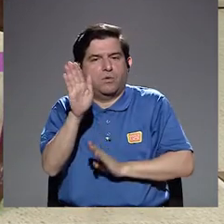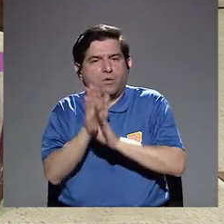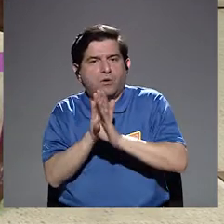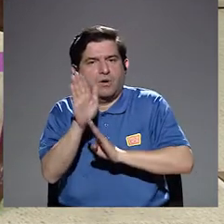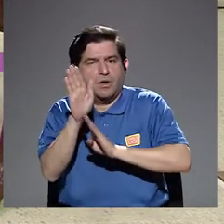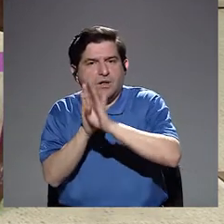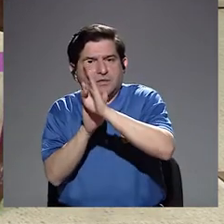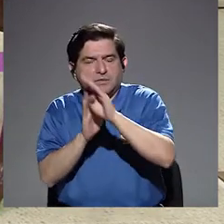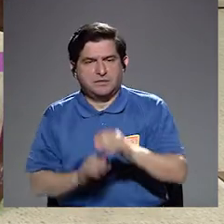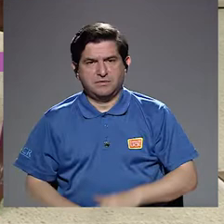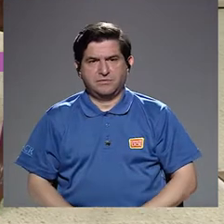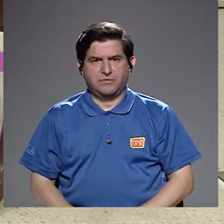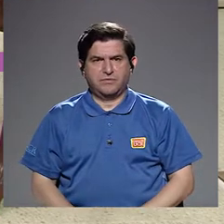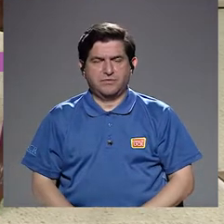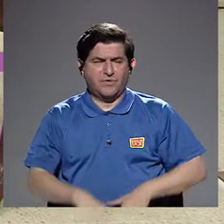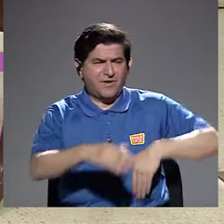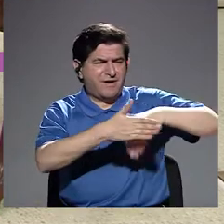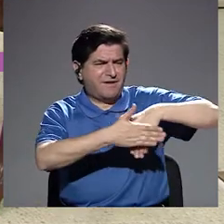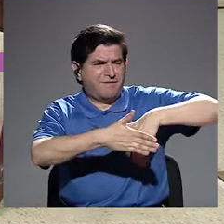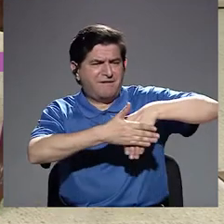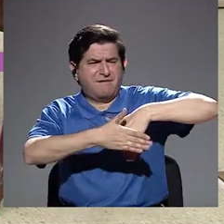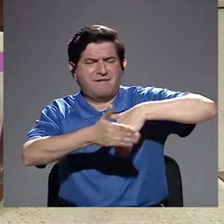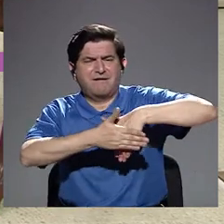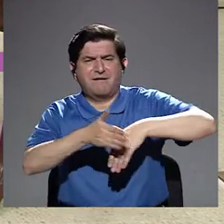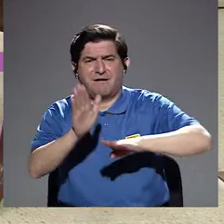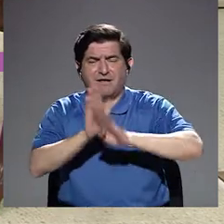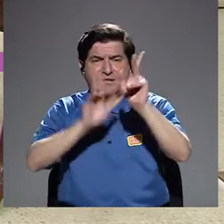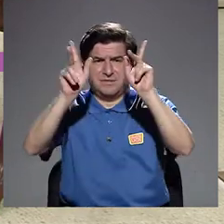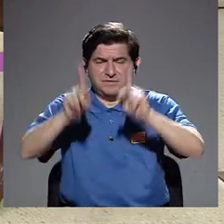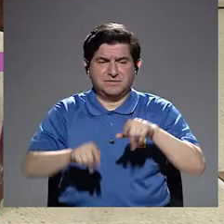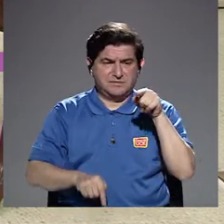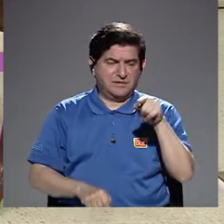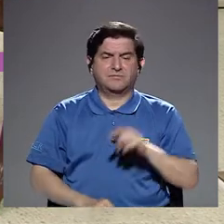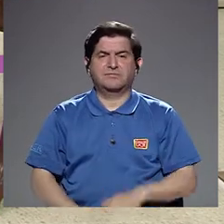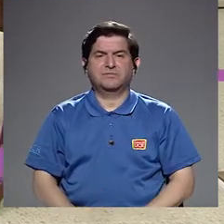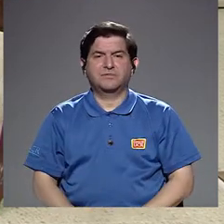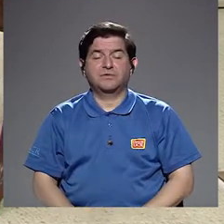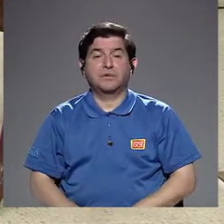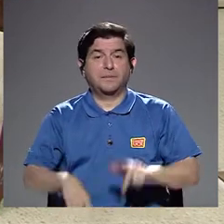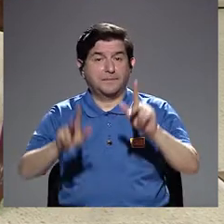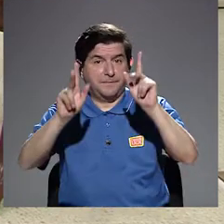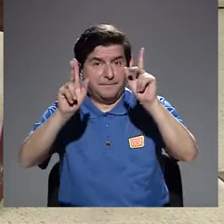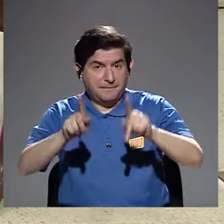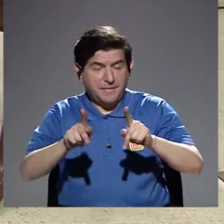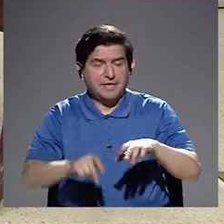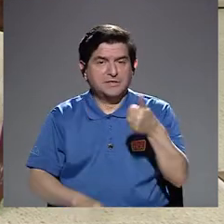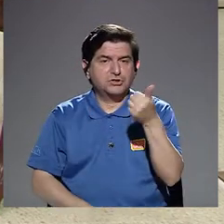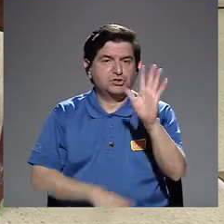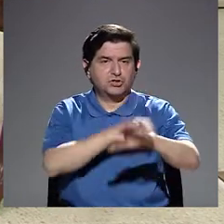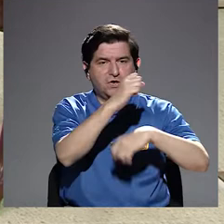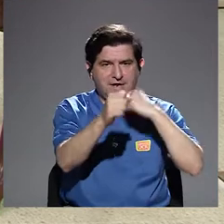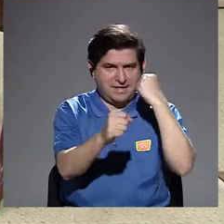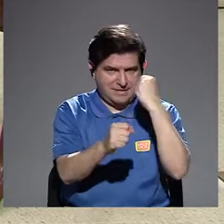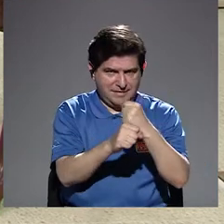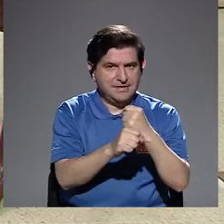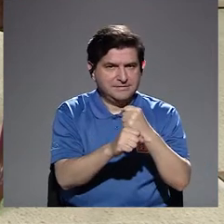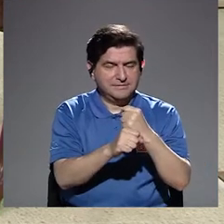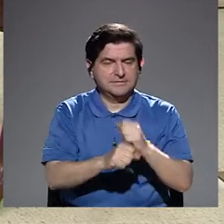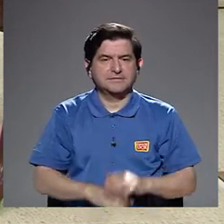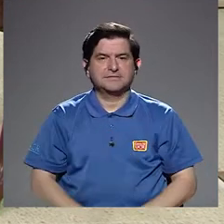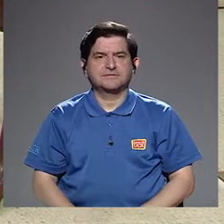desarrollo, ¿verdad? Más bien obstaculiza el desarrollo de esta persona. Y si es una persona de 15 años